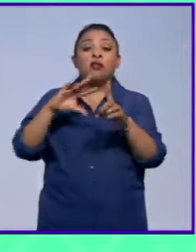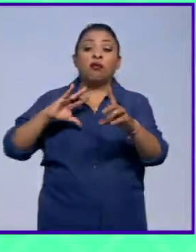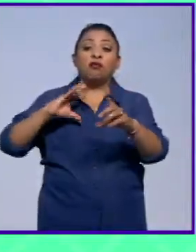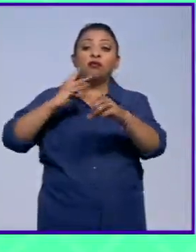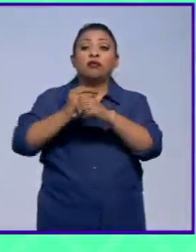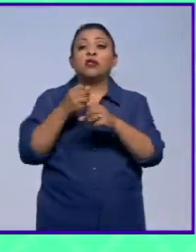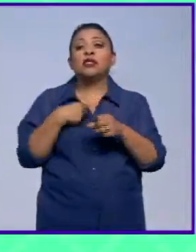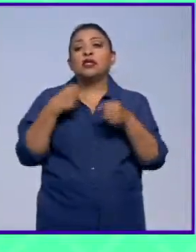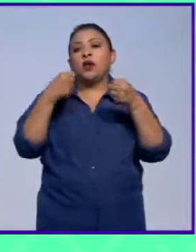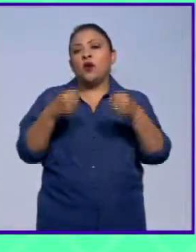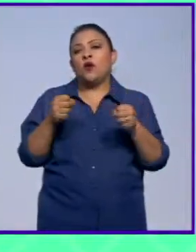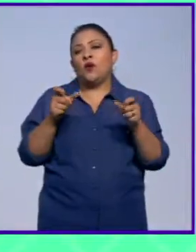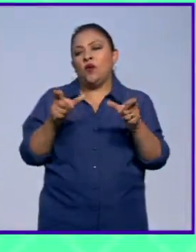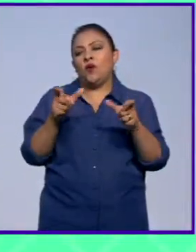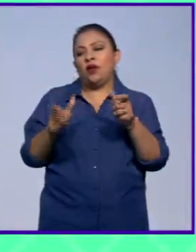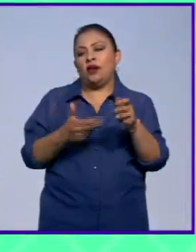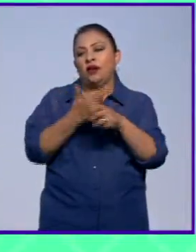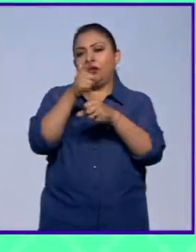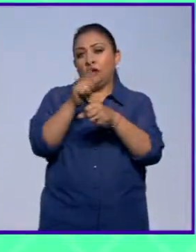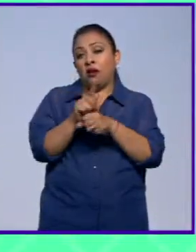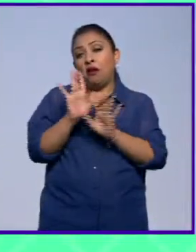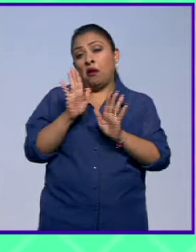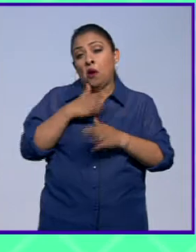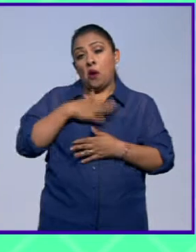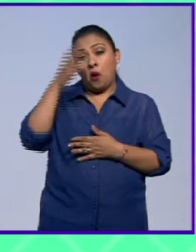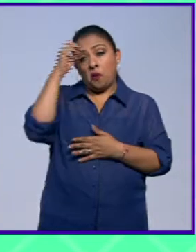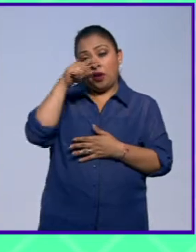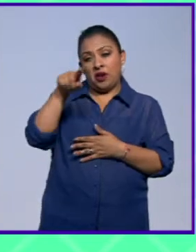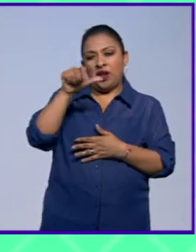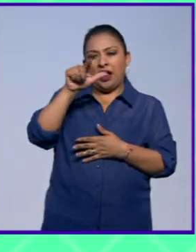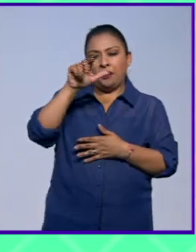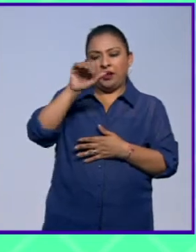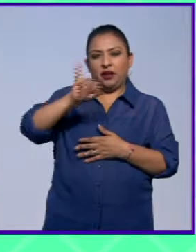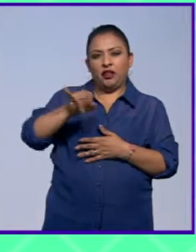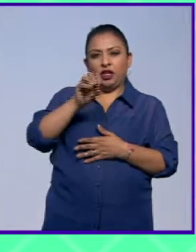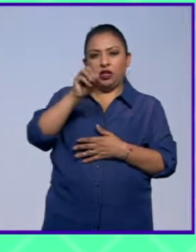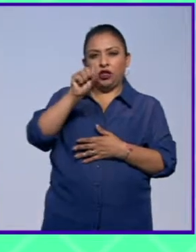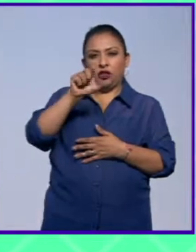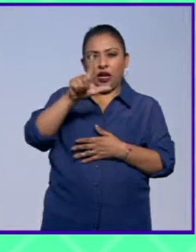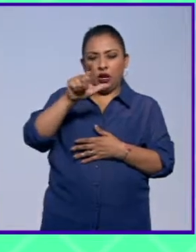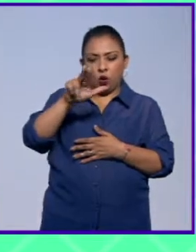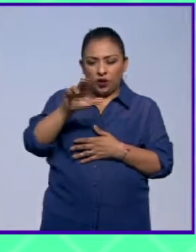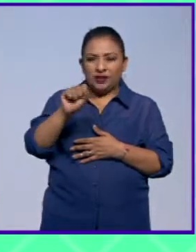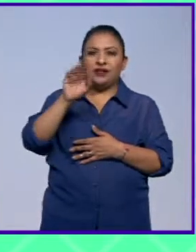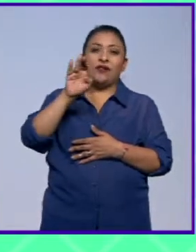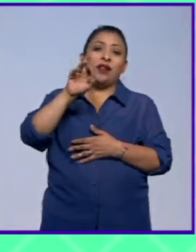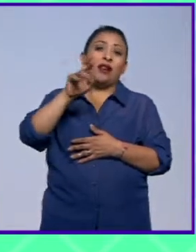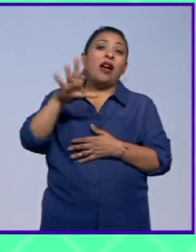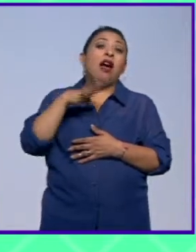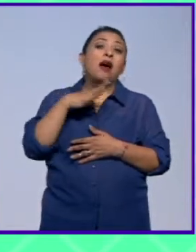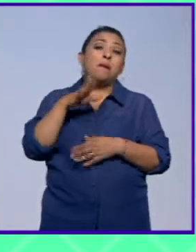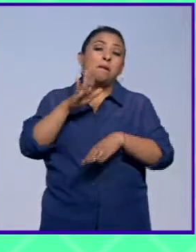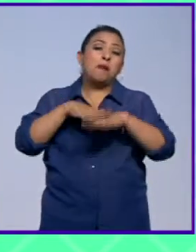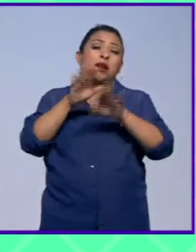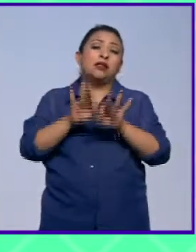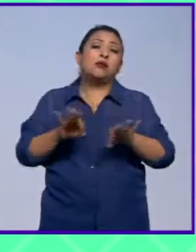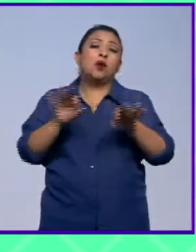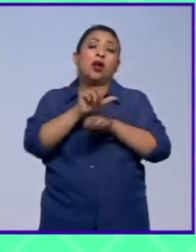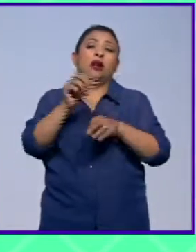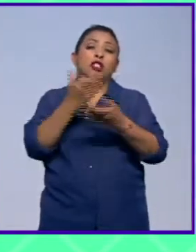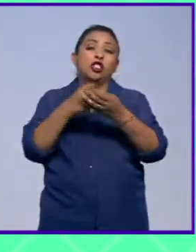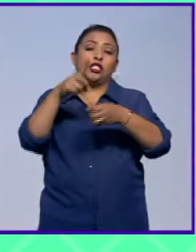materia de seguridad nacional, tema que, en opinión del almirante José Luis Vergara, debería tener una presencia mayor en la sociedad.